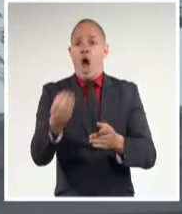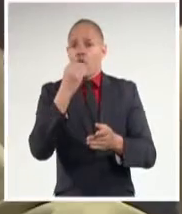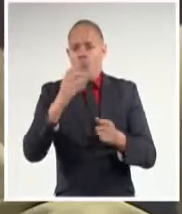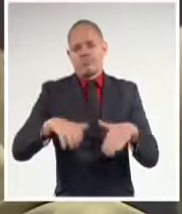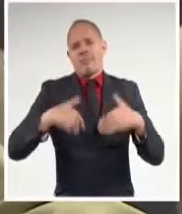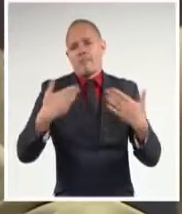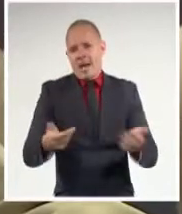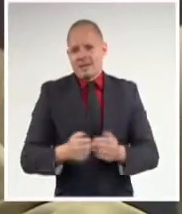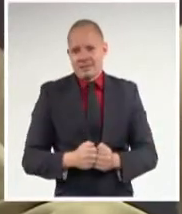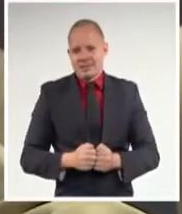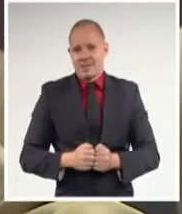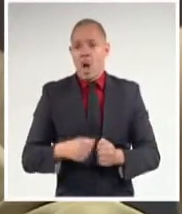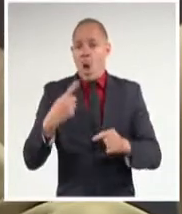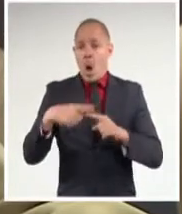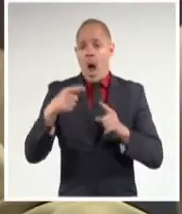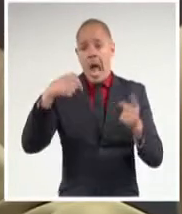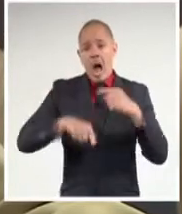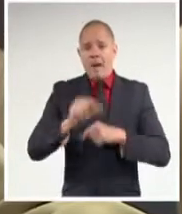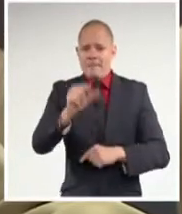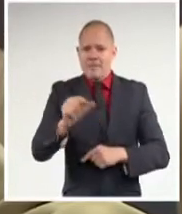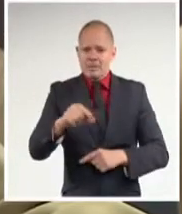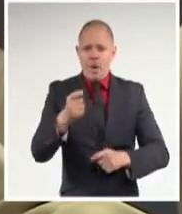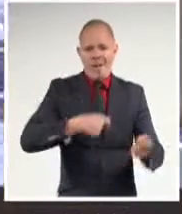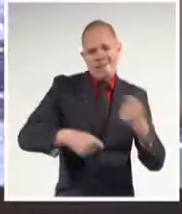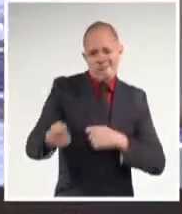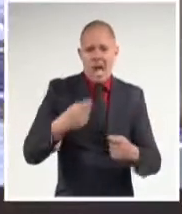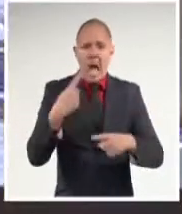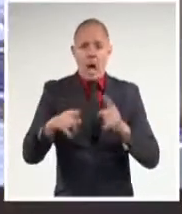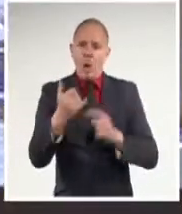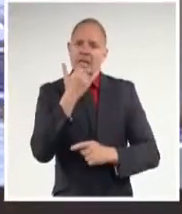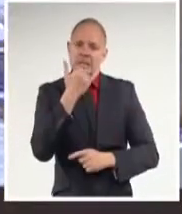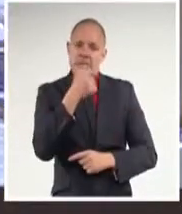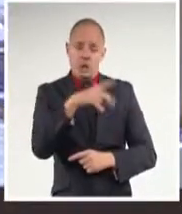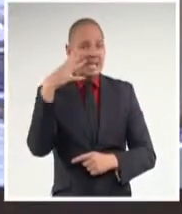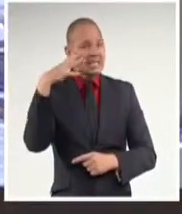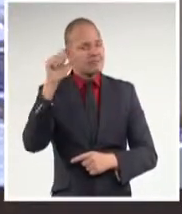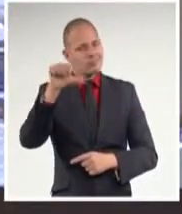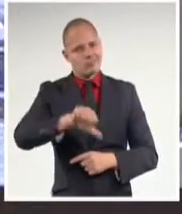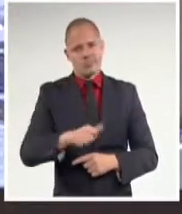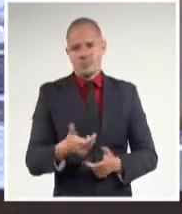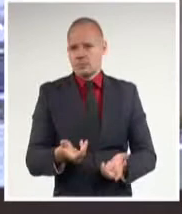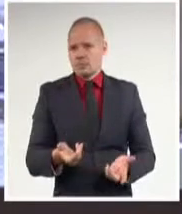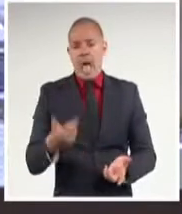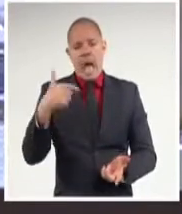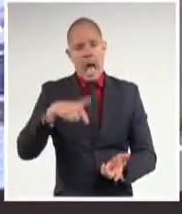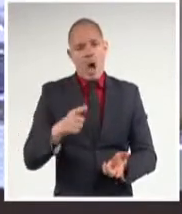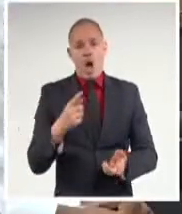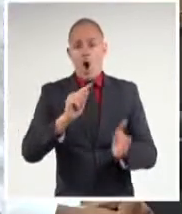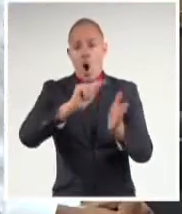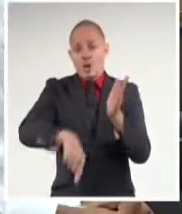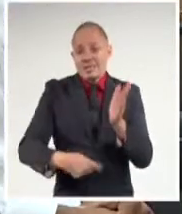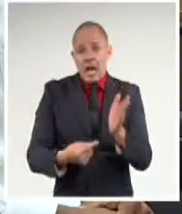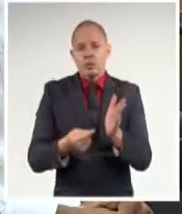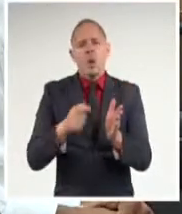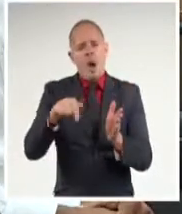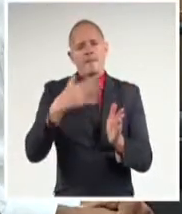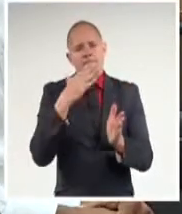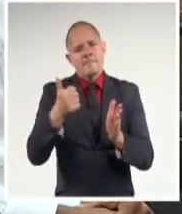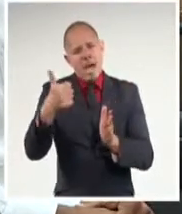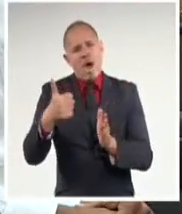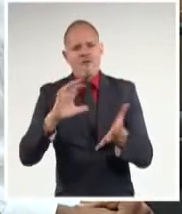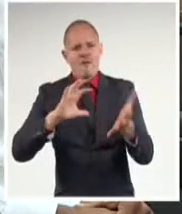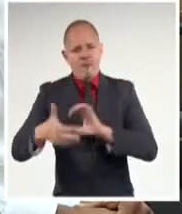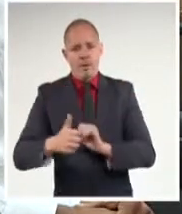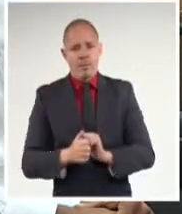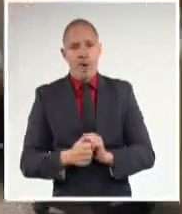erróneas del sector empresarial en la comercialización de productos, establecer mejores sistemas de contratación y vender de manera controlada